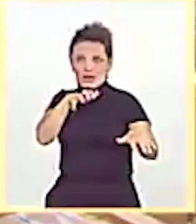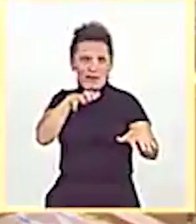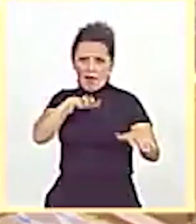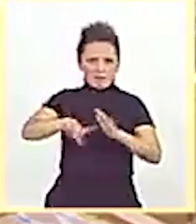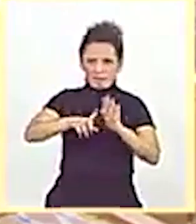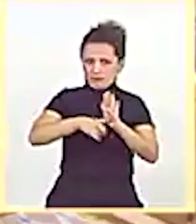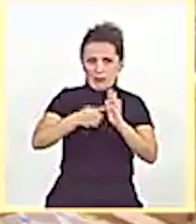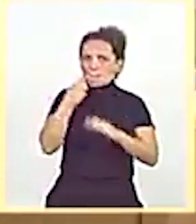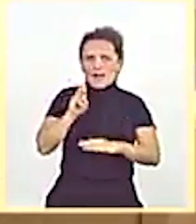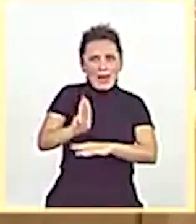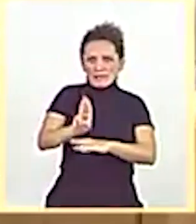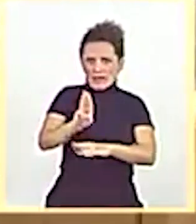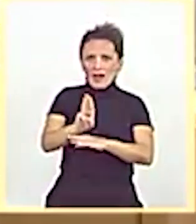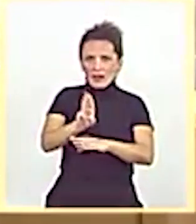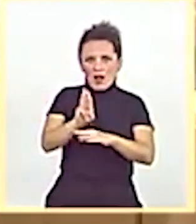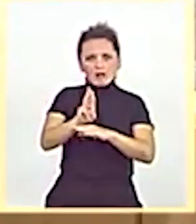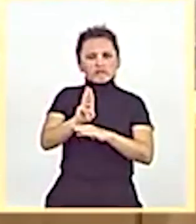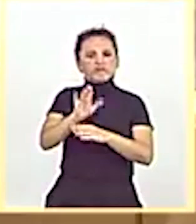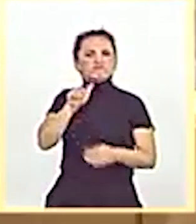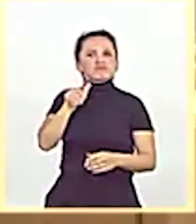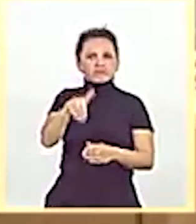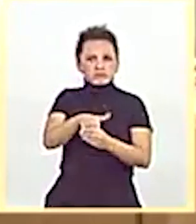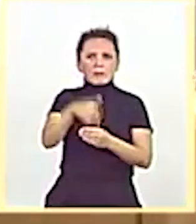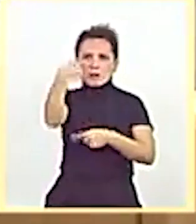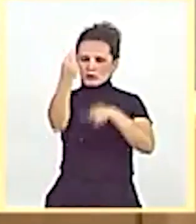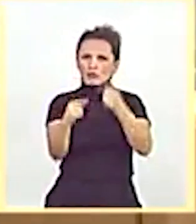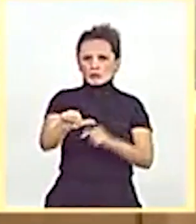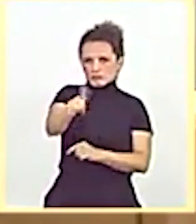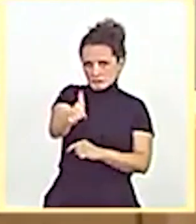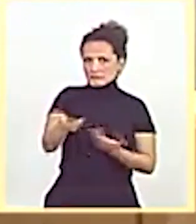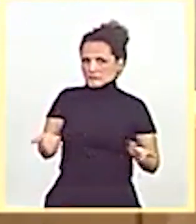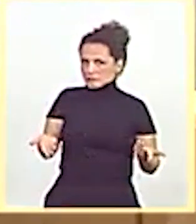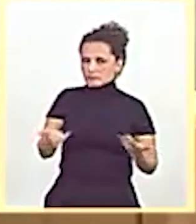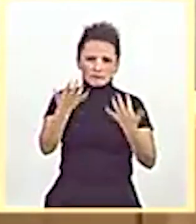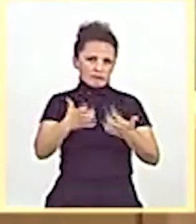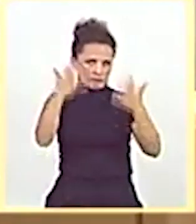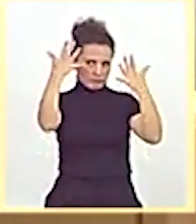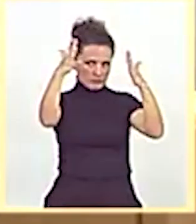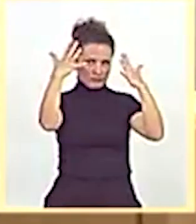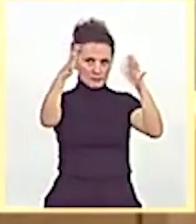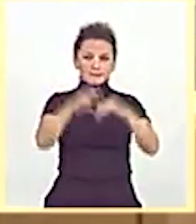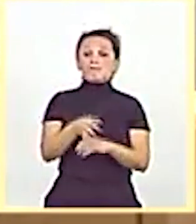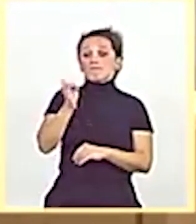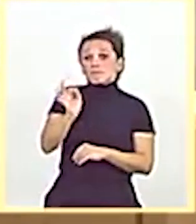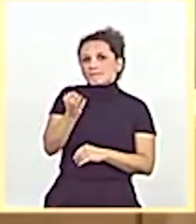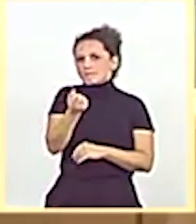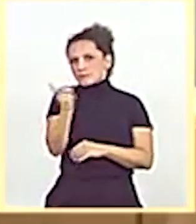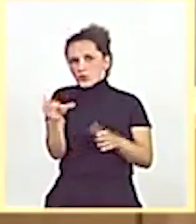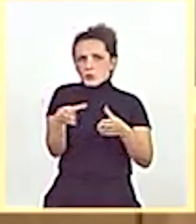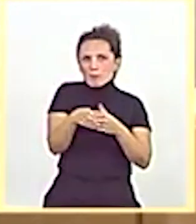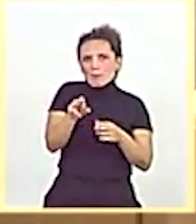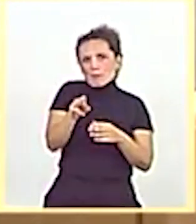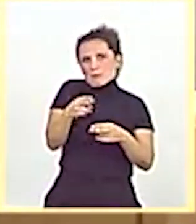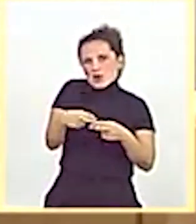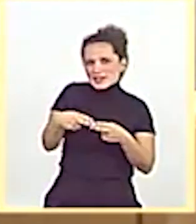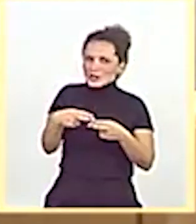apostaron precisamente por que pudiéramos tramitar ese presupuesto. Es cierto que hubo partidos políticos que se quedaron